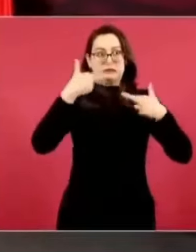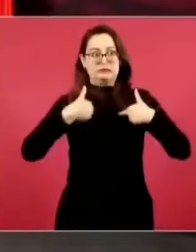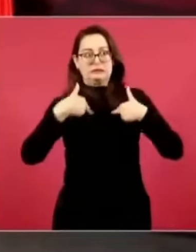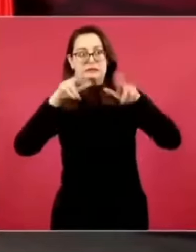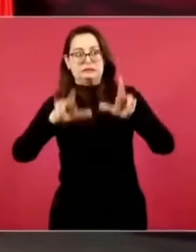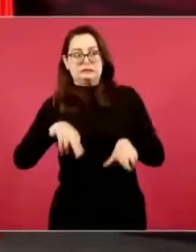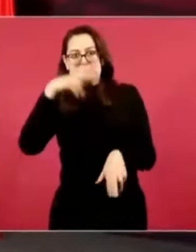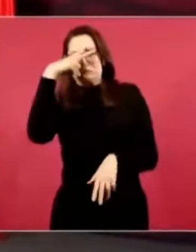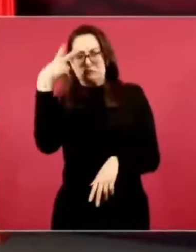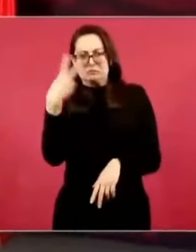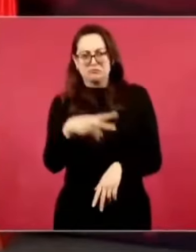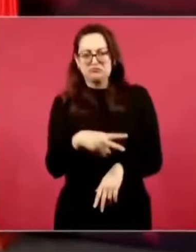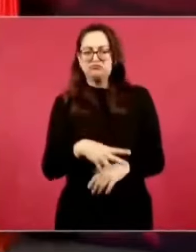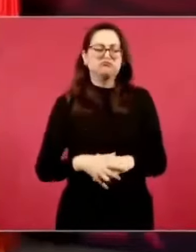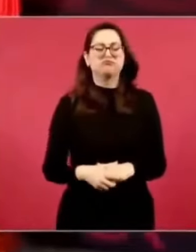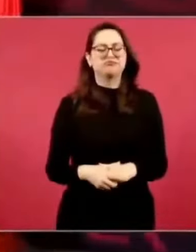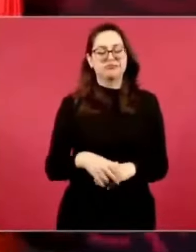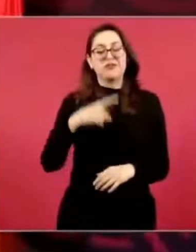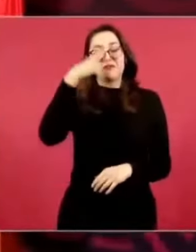siempre.